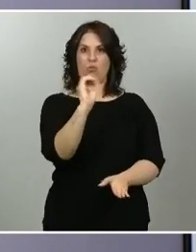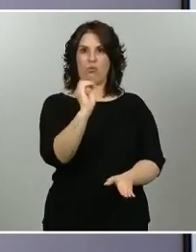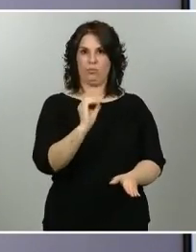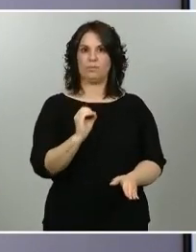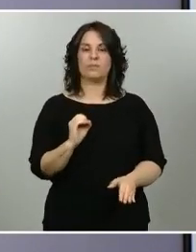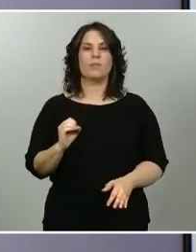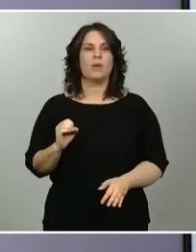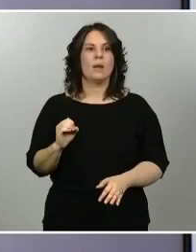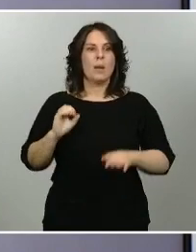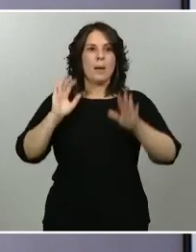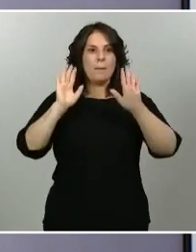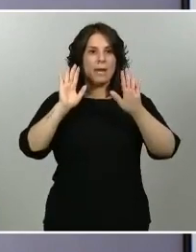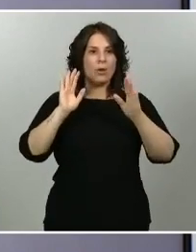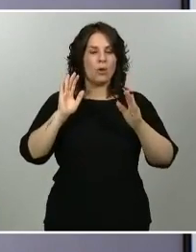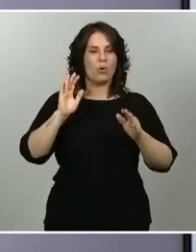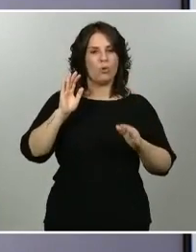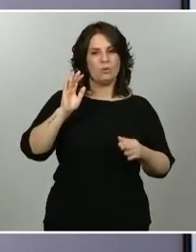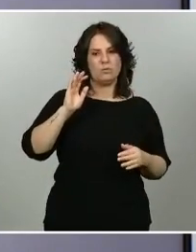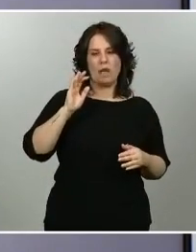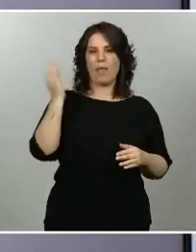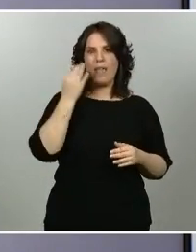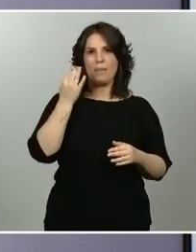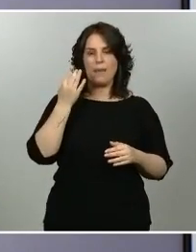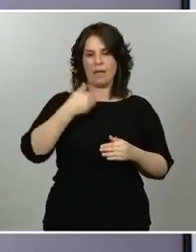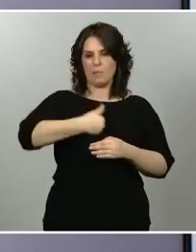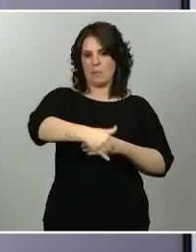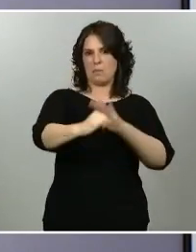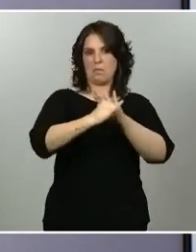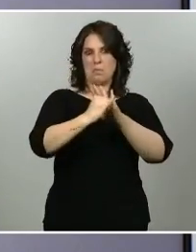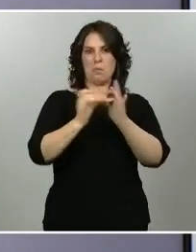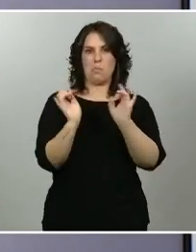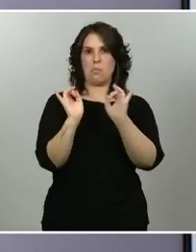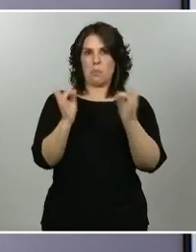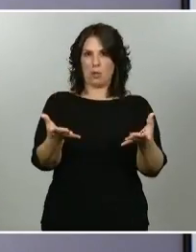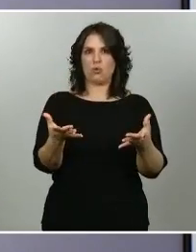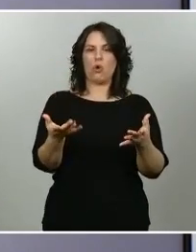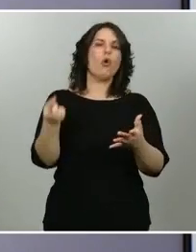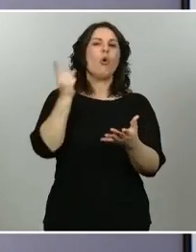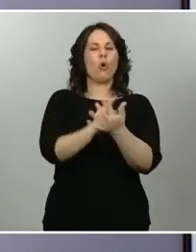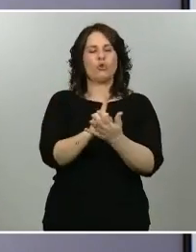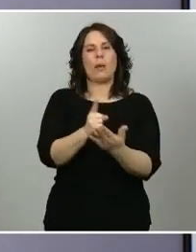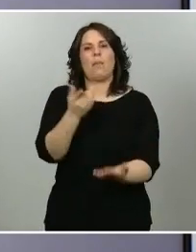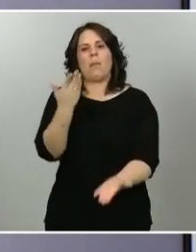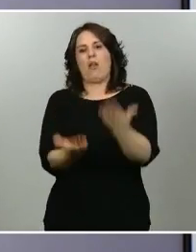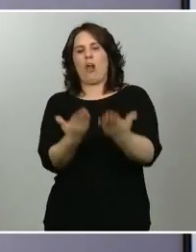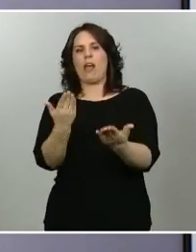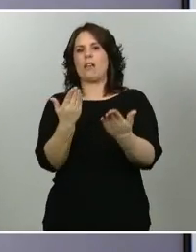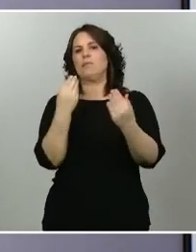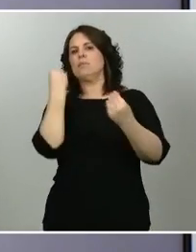se tendrán que reevaluar en muy breve plazo, porque es muy posible que en breve tiempo estén en condiciones de pasar. Gracias. Gracias.